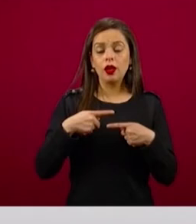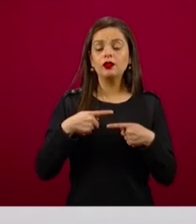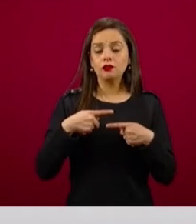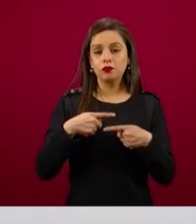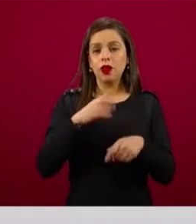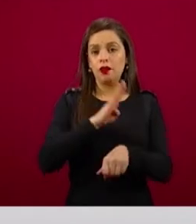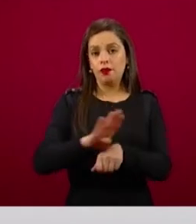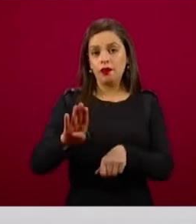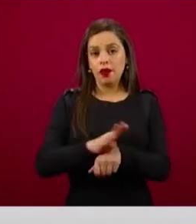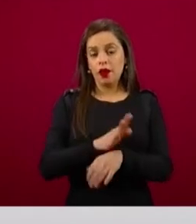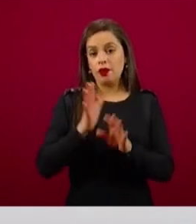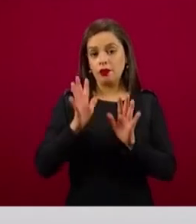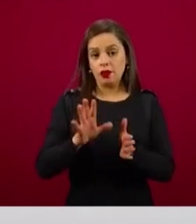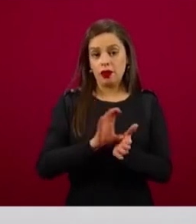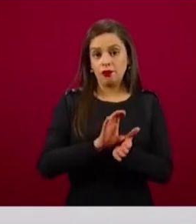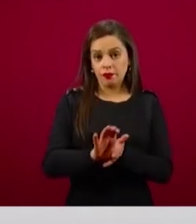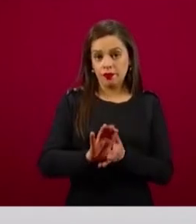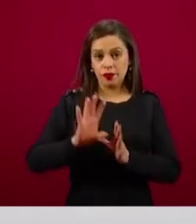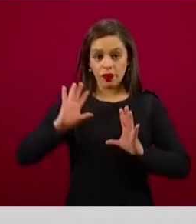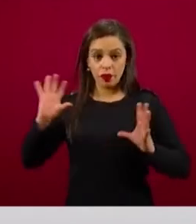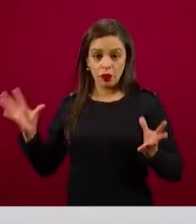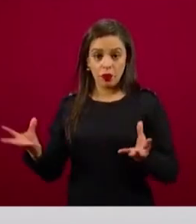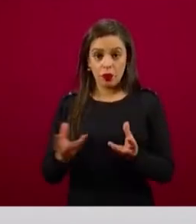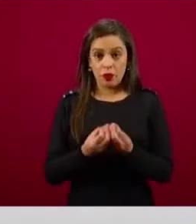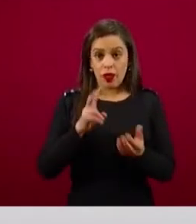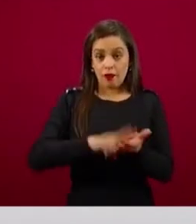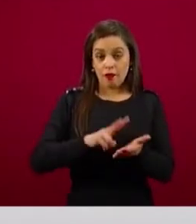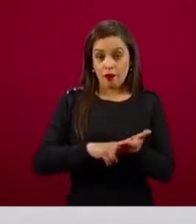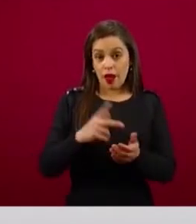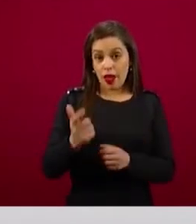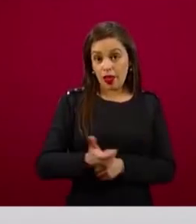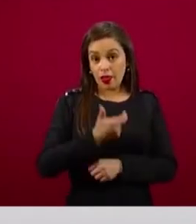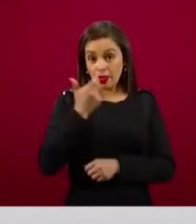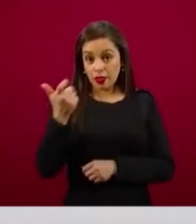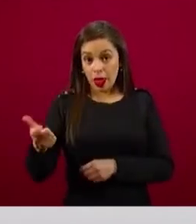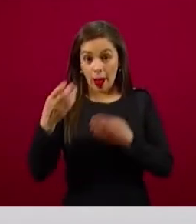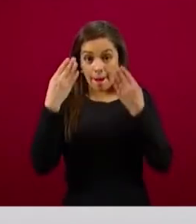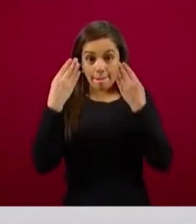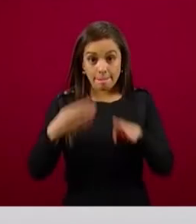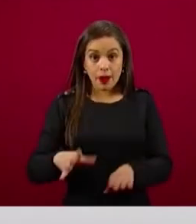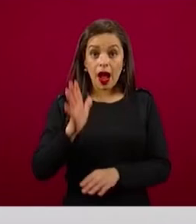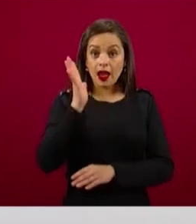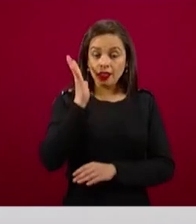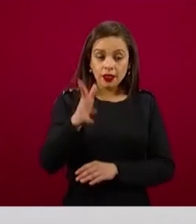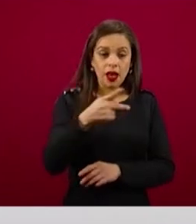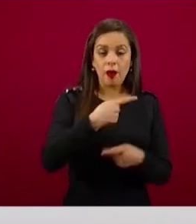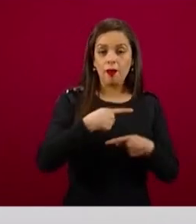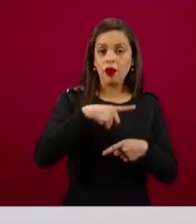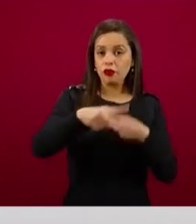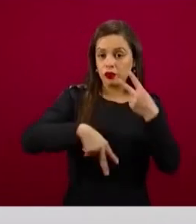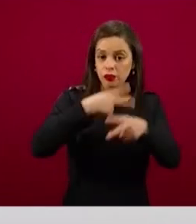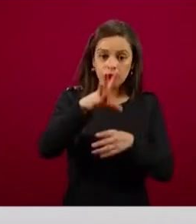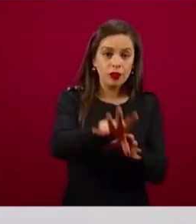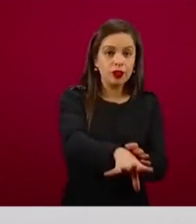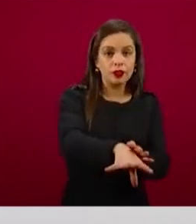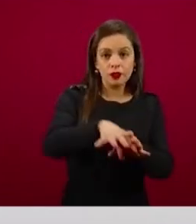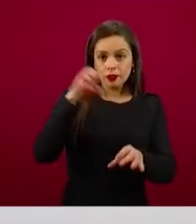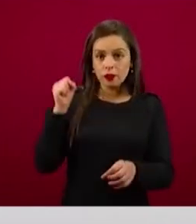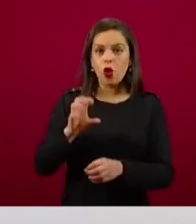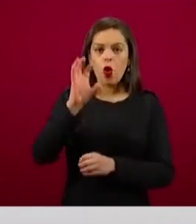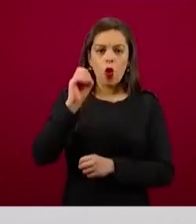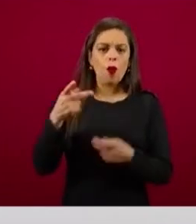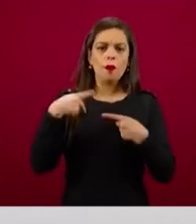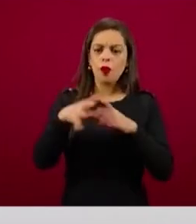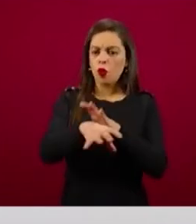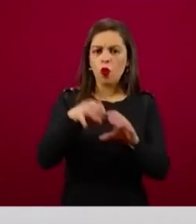que nos hace un total de dinero que ya llegó a las cuentas bancarias, que ya fue retirado o que permanece ahí, pero ya ha